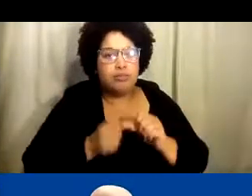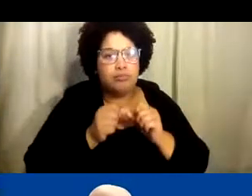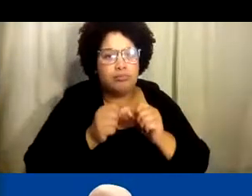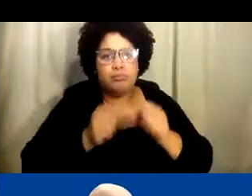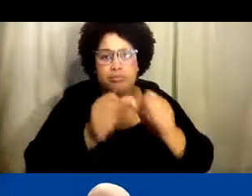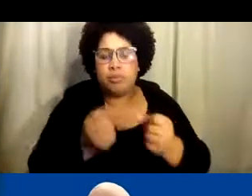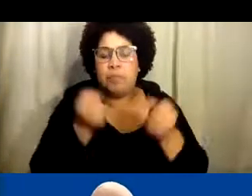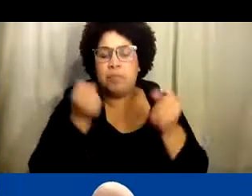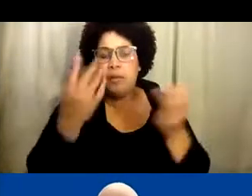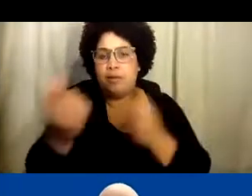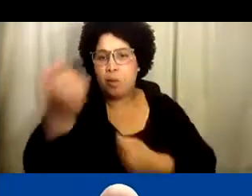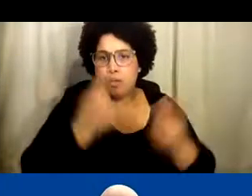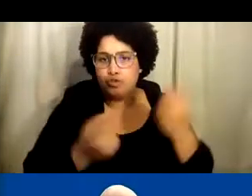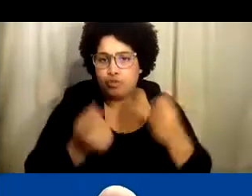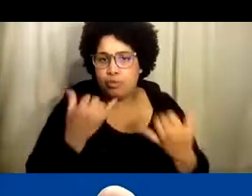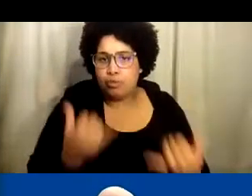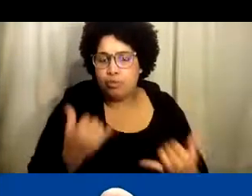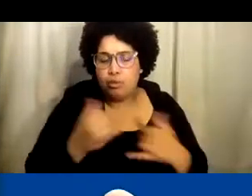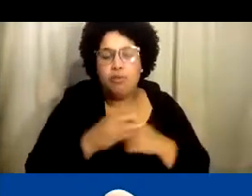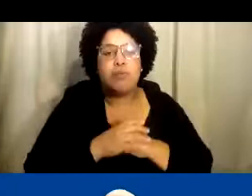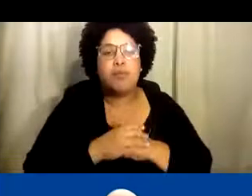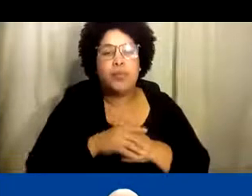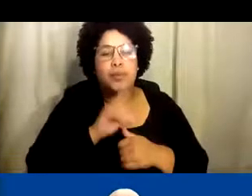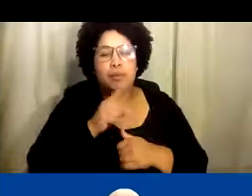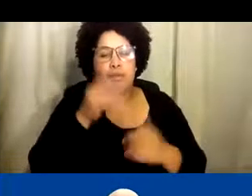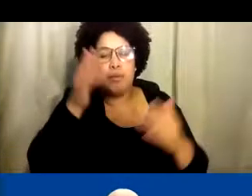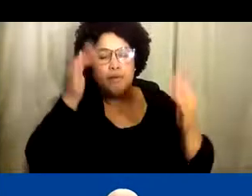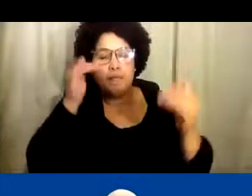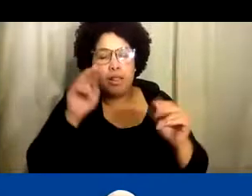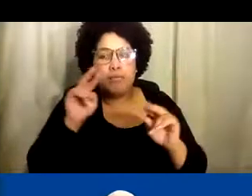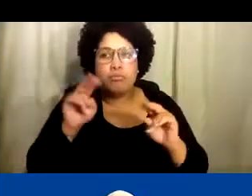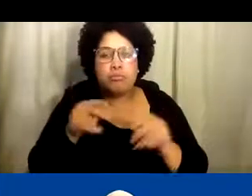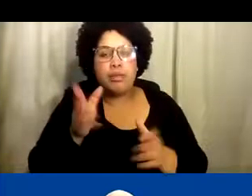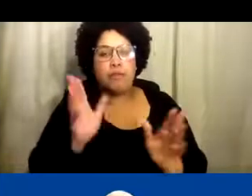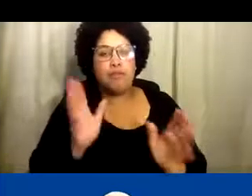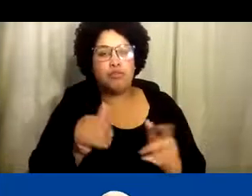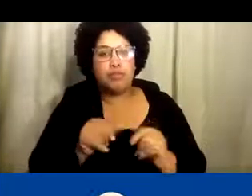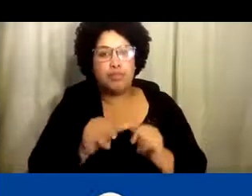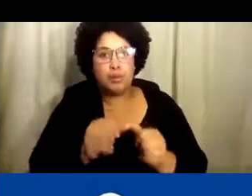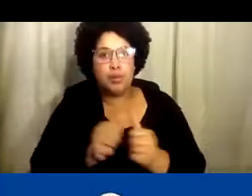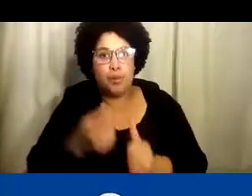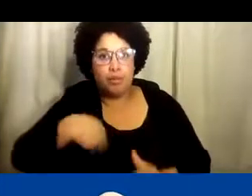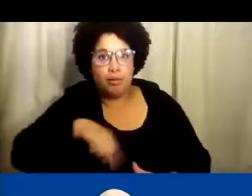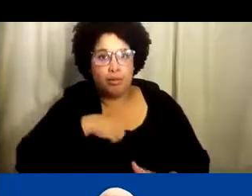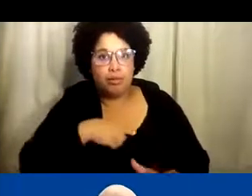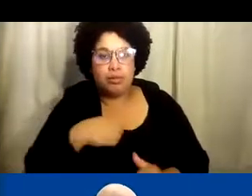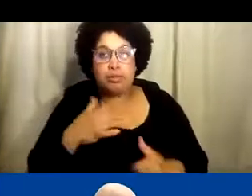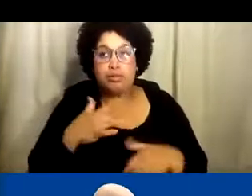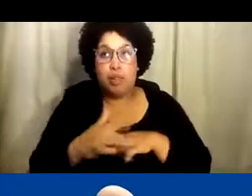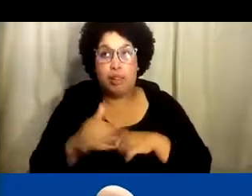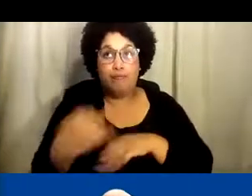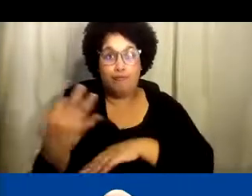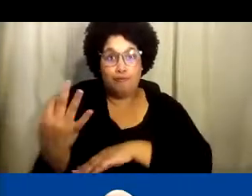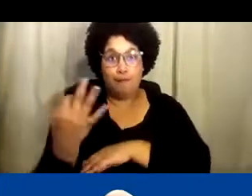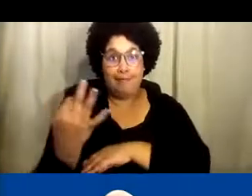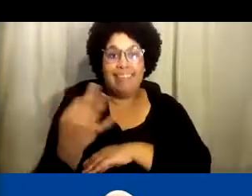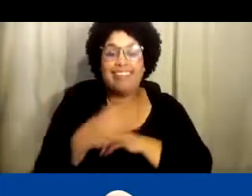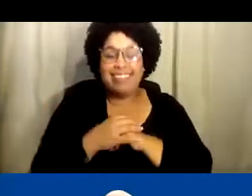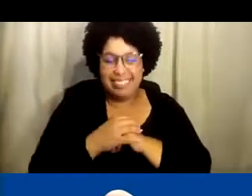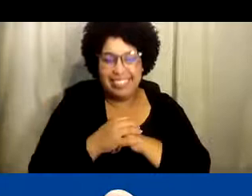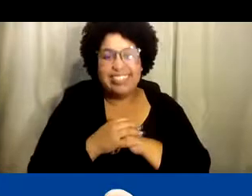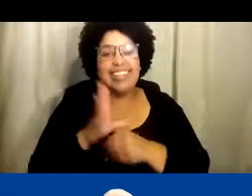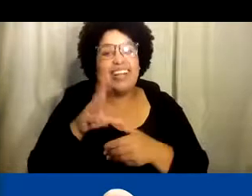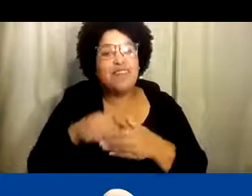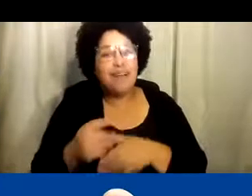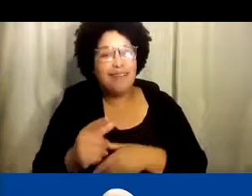sigue cambiando y hay muchas preguntas. Así que tenemos la esperanza de que podamos continuar con esta conversación. Tal